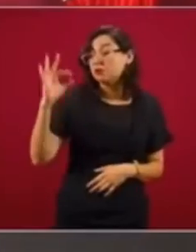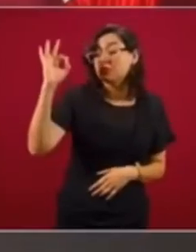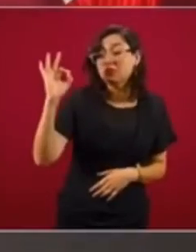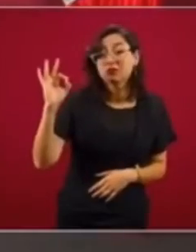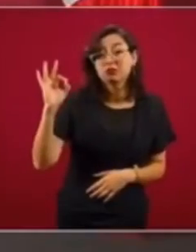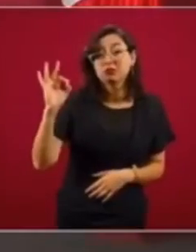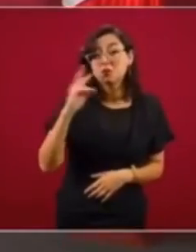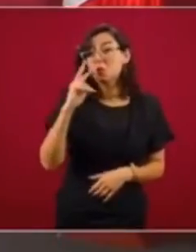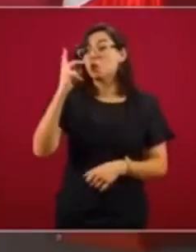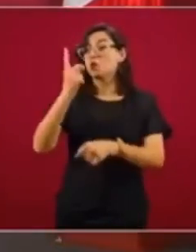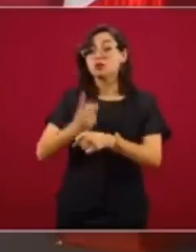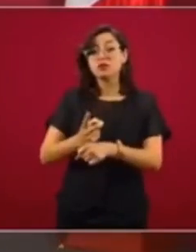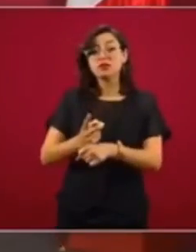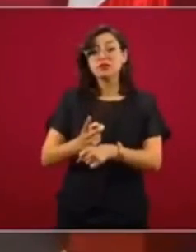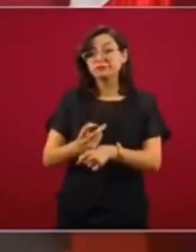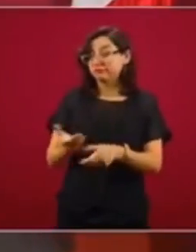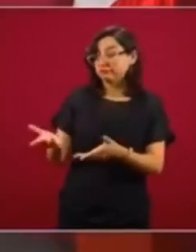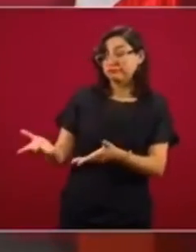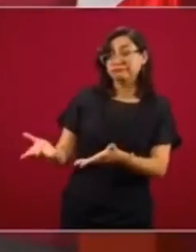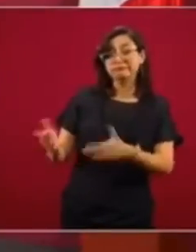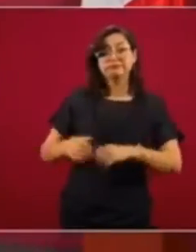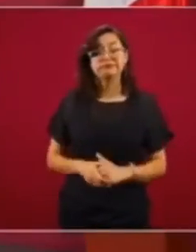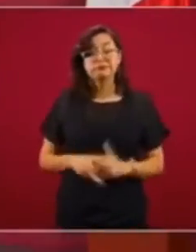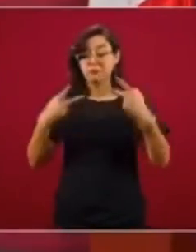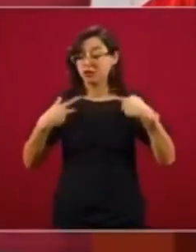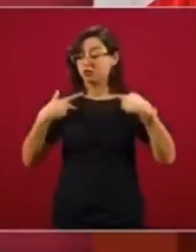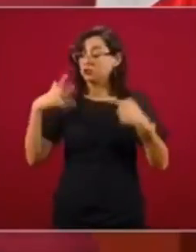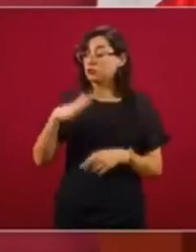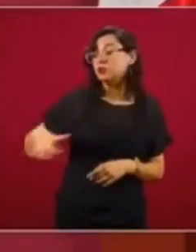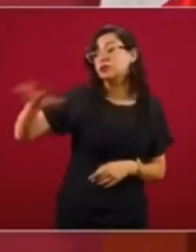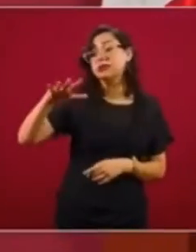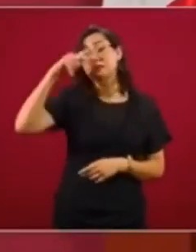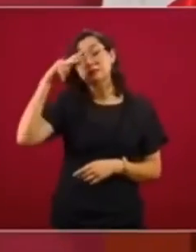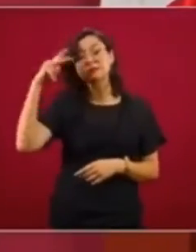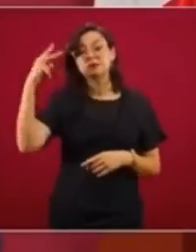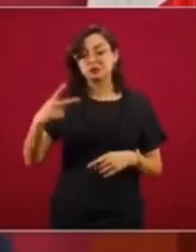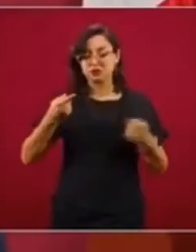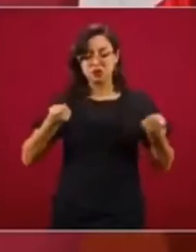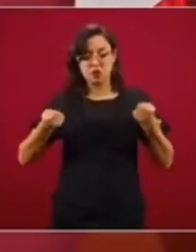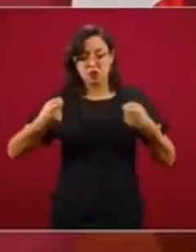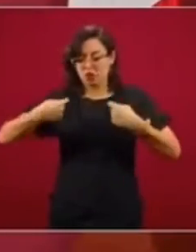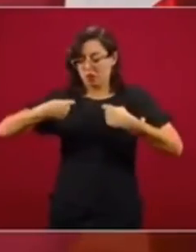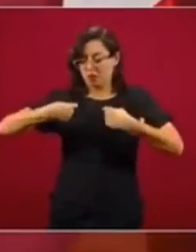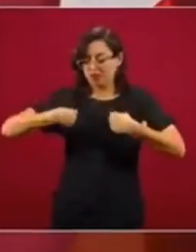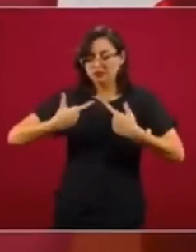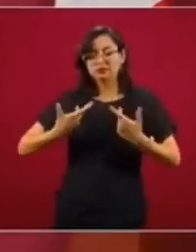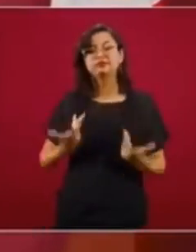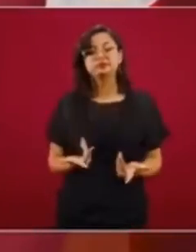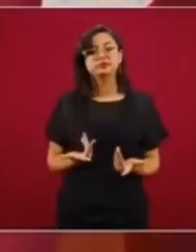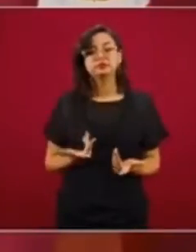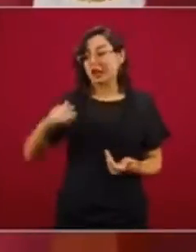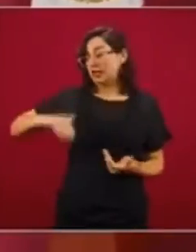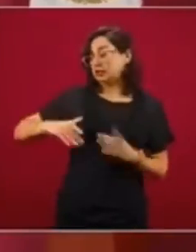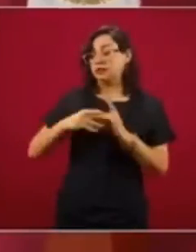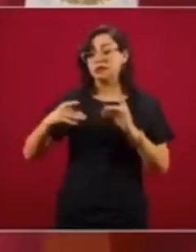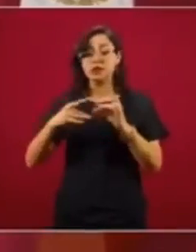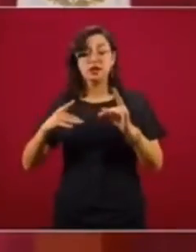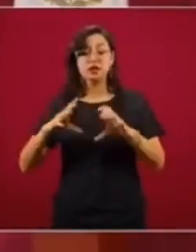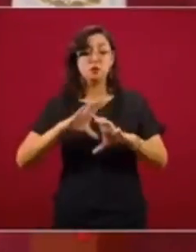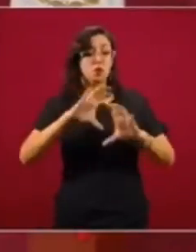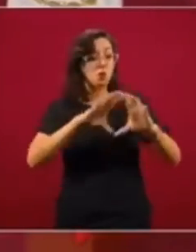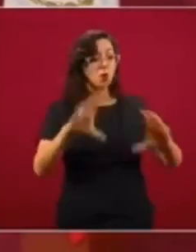Hablaba yo de que México es de los países del mundo con menos al alfabetismo político. Bueno, pues,